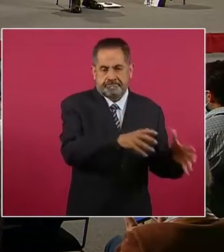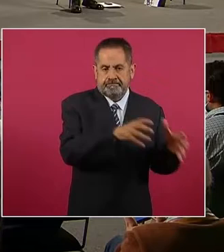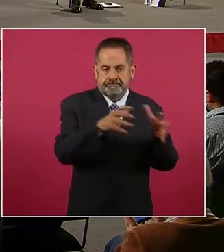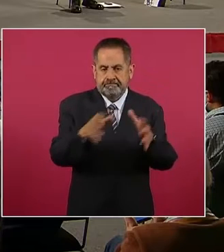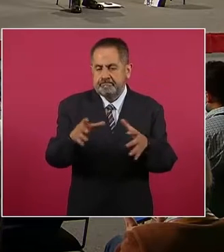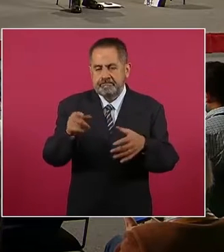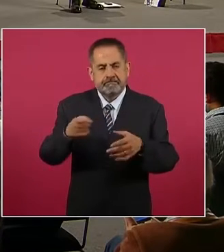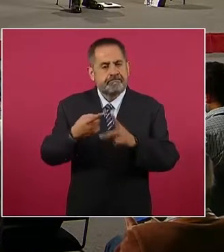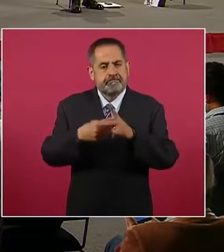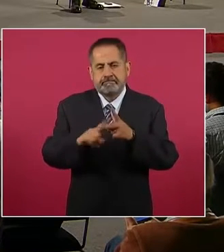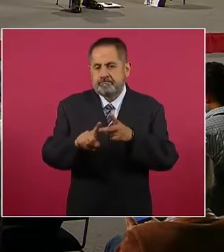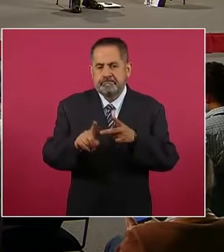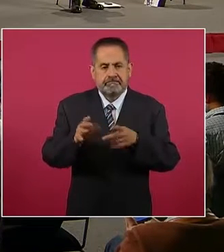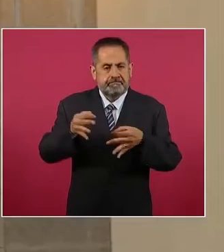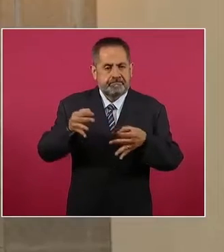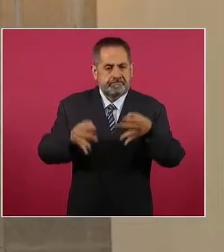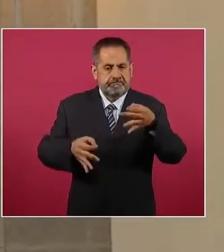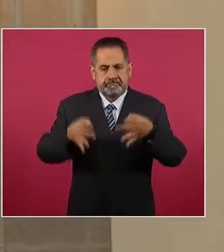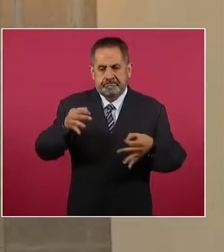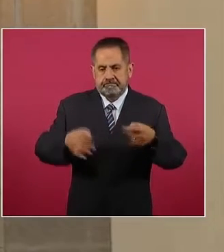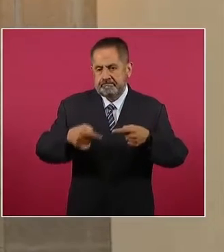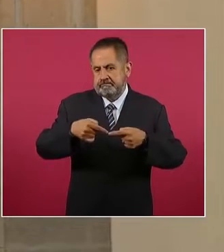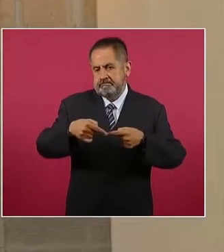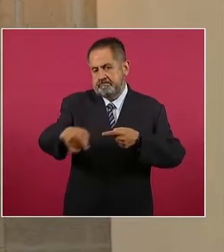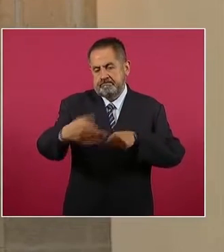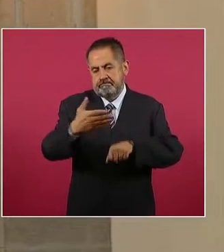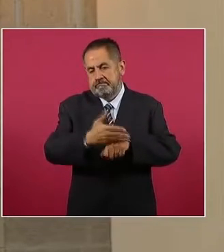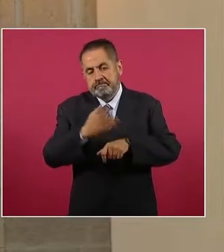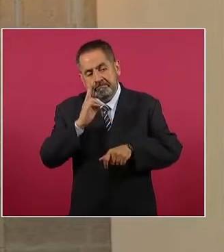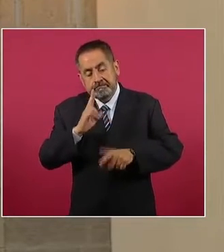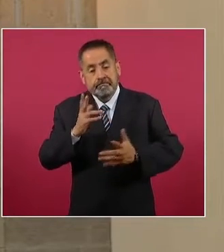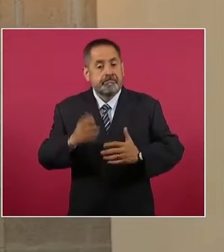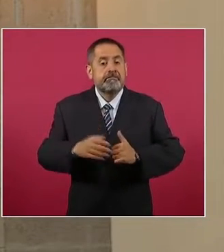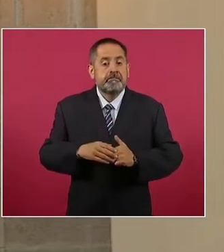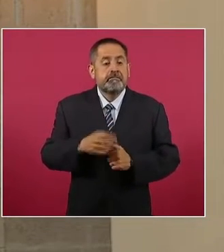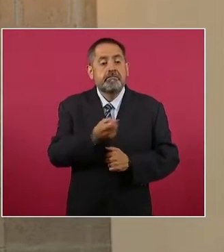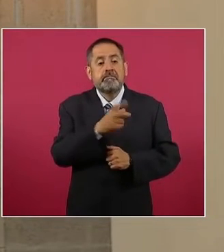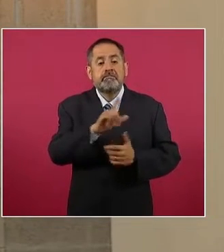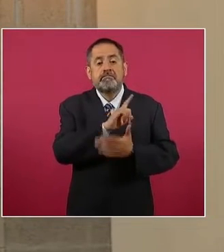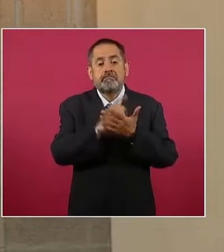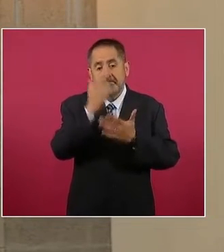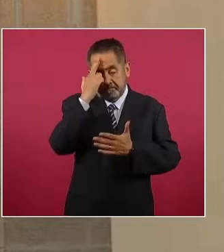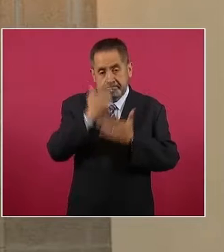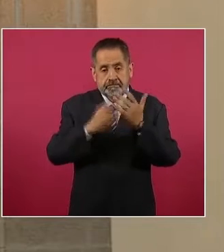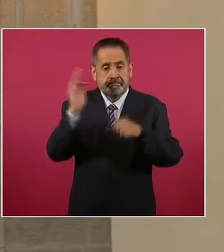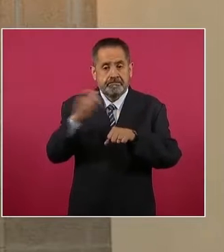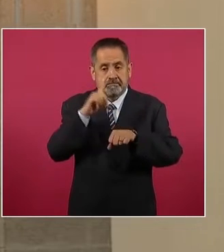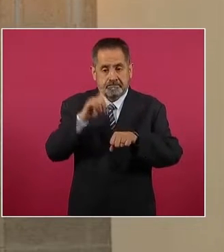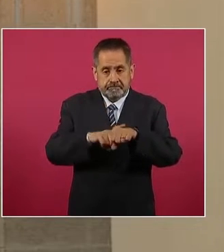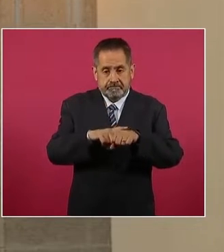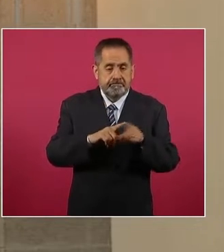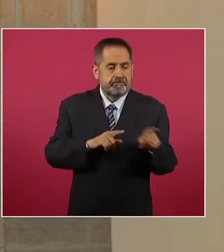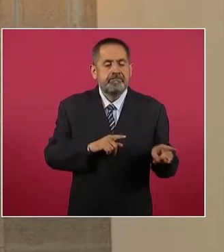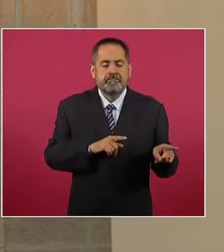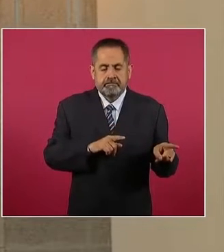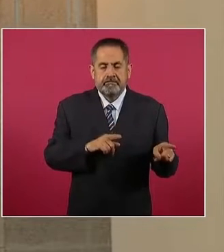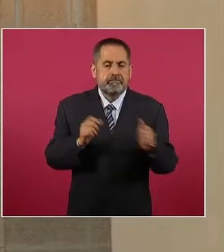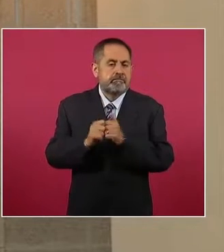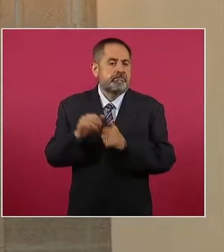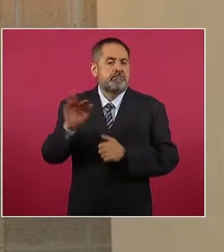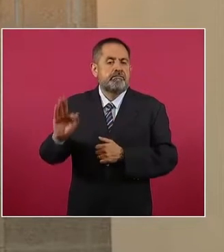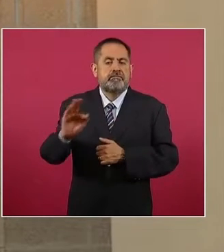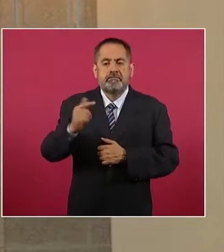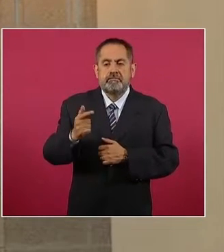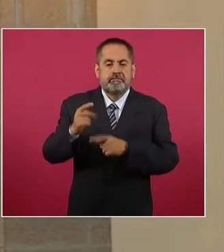ya fueron vinculados a proceso penal, algunos de ellos por delitos del fuero común por parte de la Fiscalía